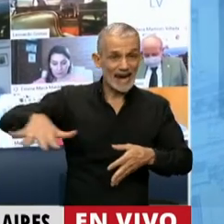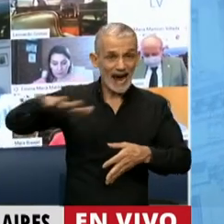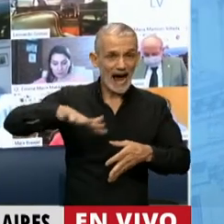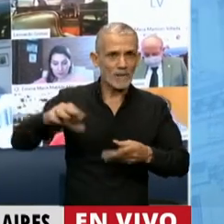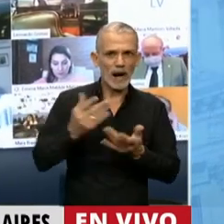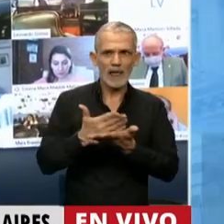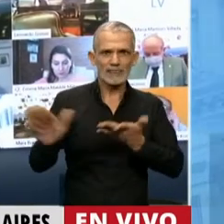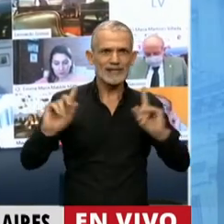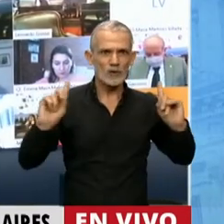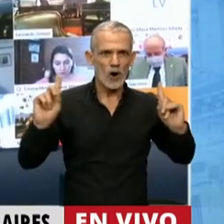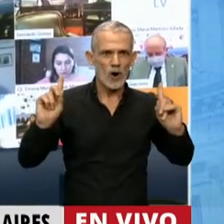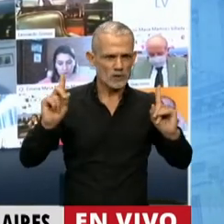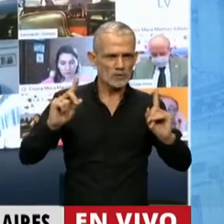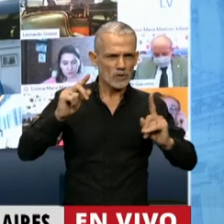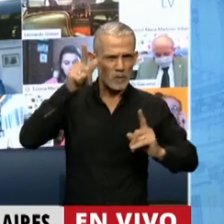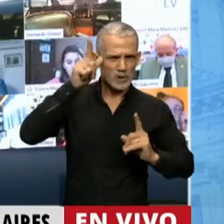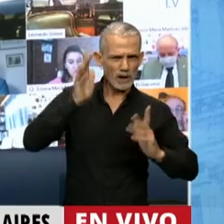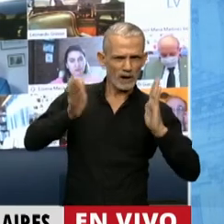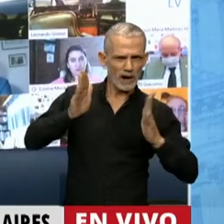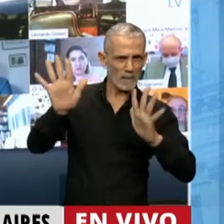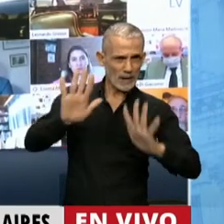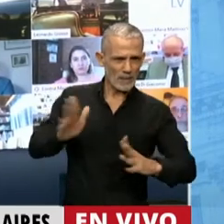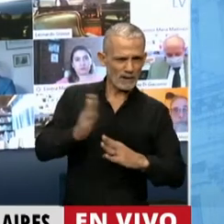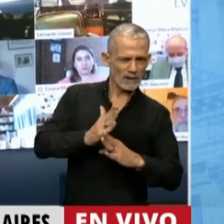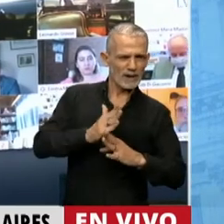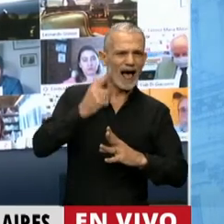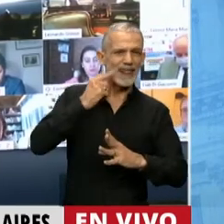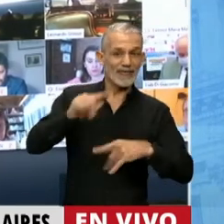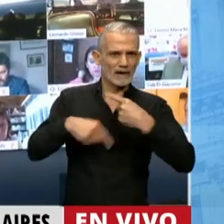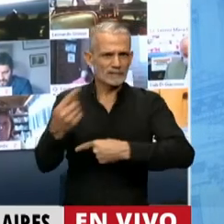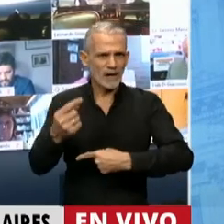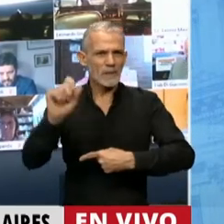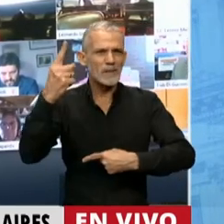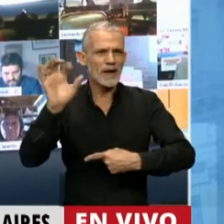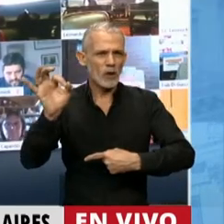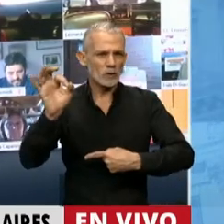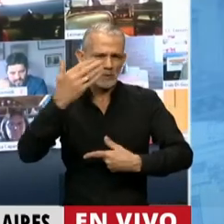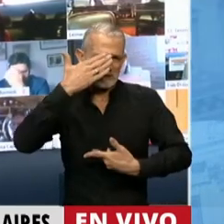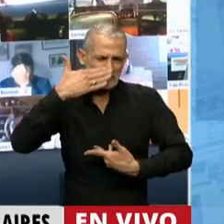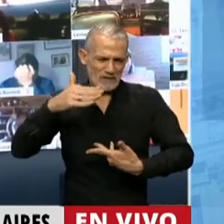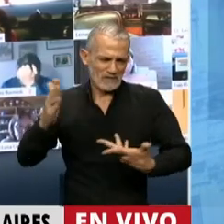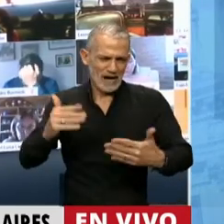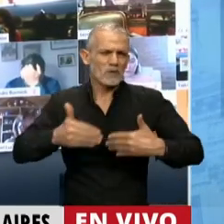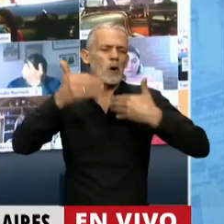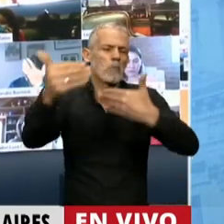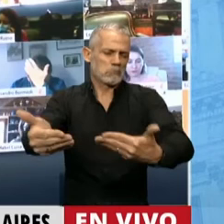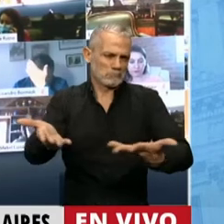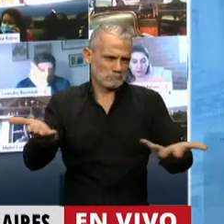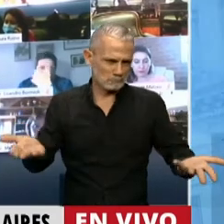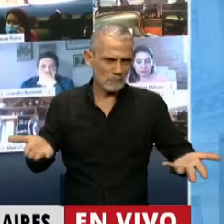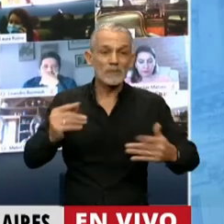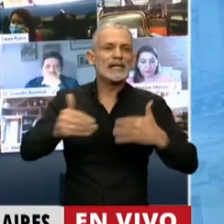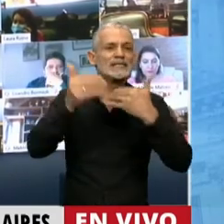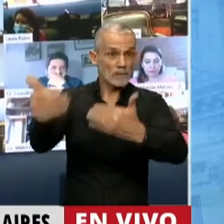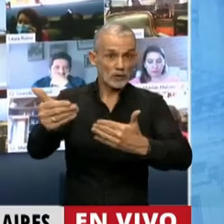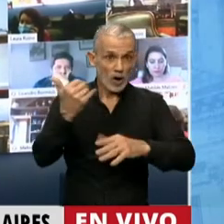un desalojo represivo que era el que se había anunciado para el día siguiente, que finalmente se postergó, pero